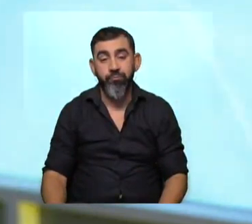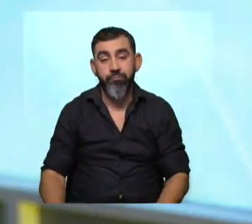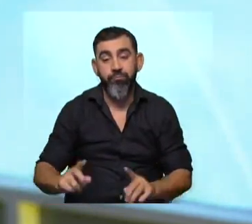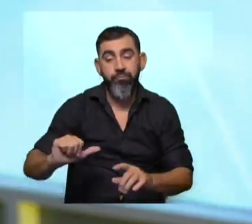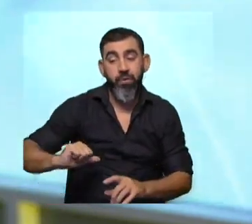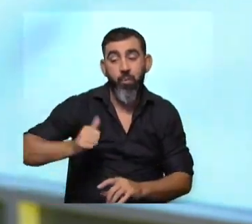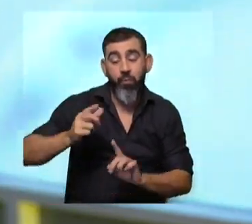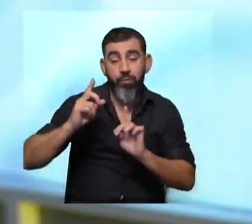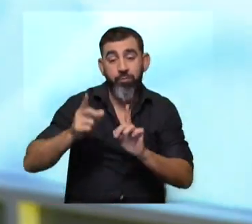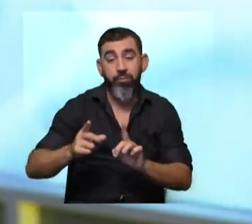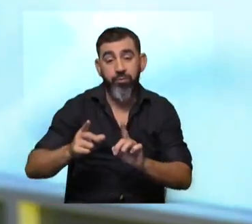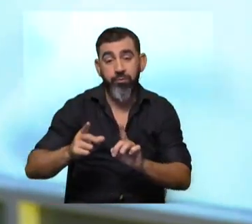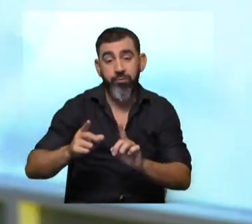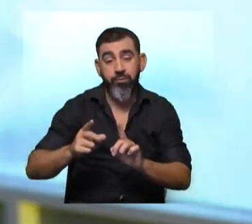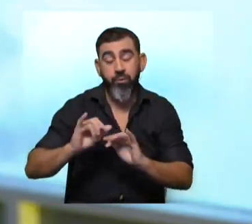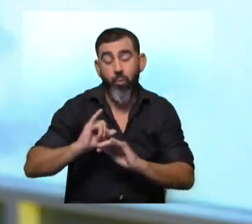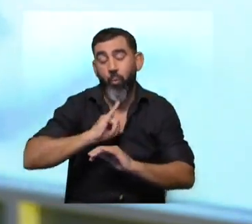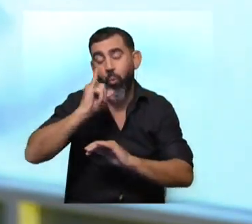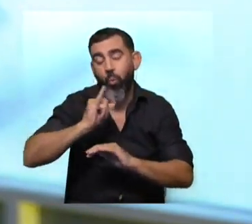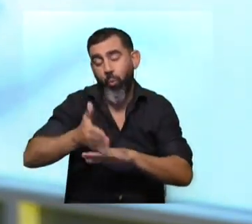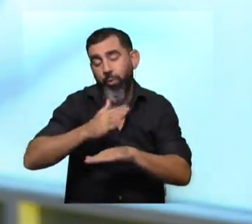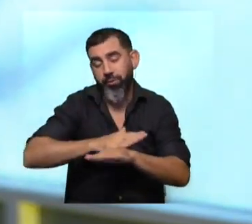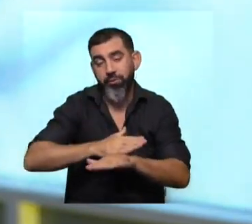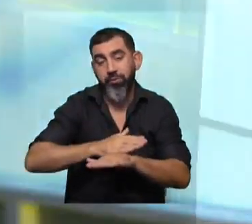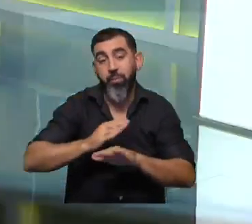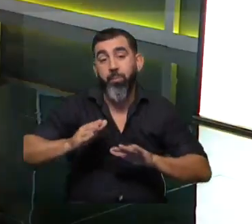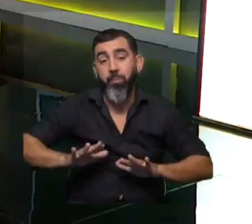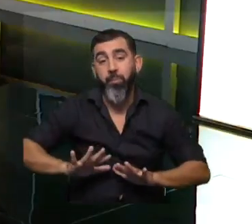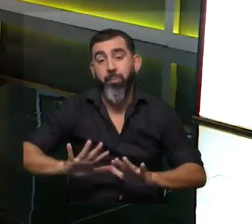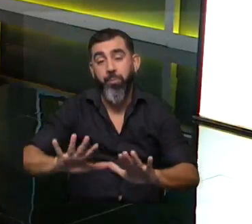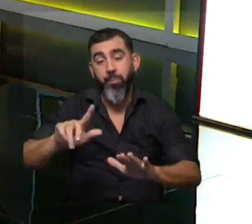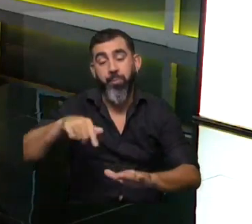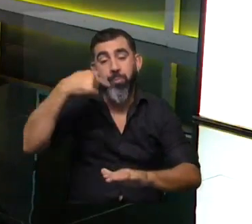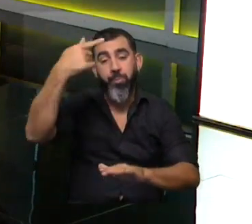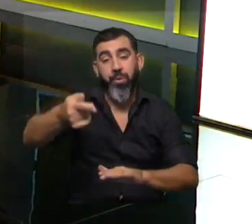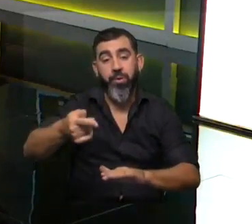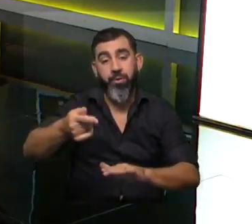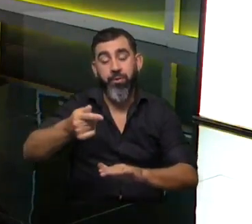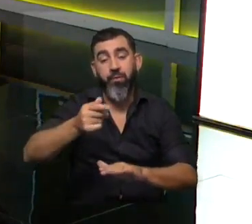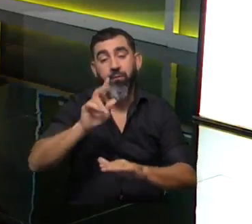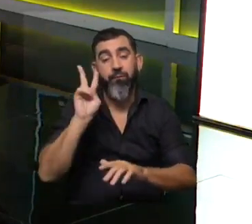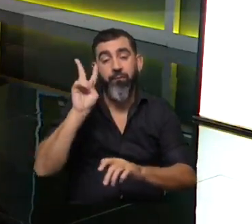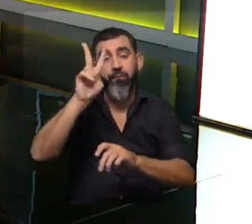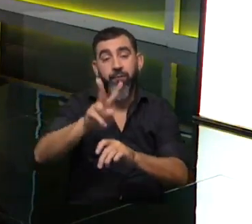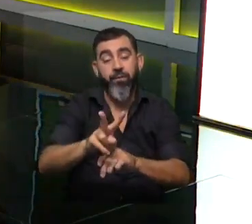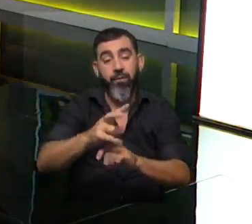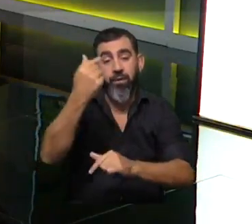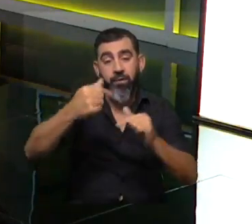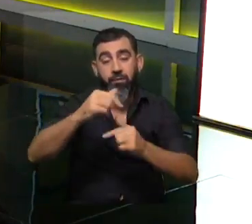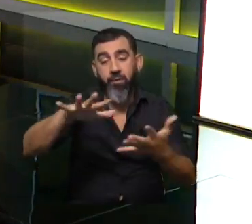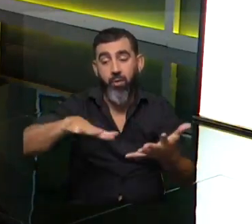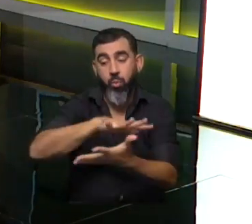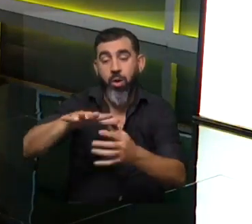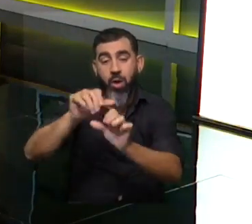para hacer un poco de spoiler, si se quiere, es que, bueno, vamos a preparar para más adelante un recorrido por varios de los puntos donde se están